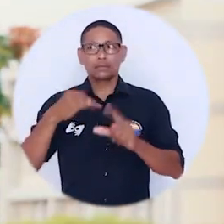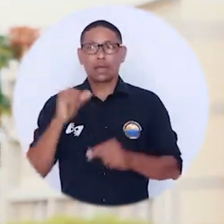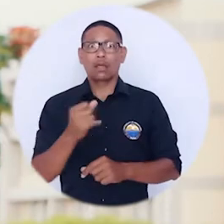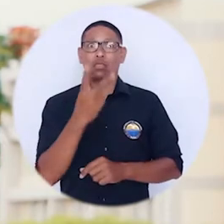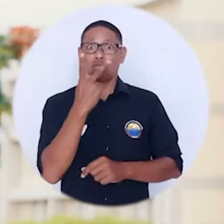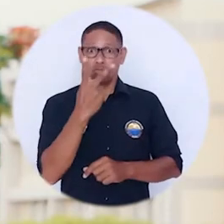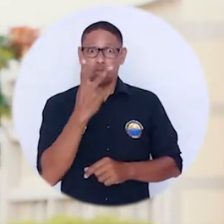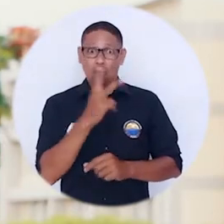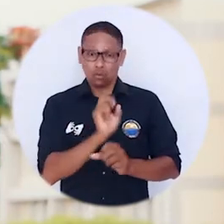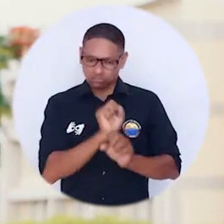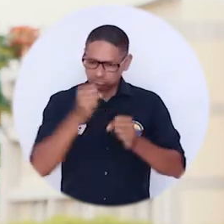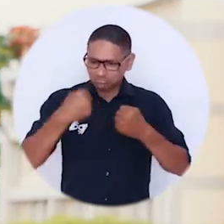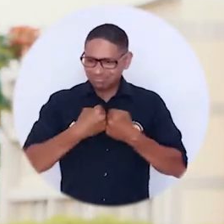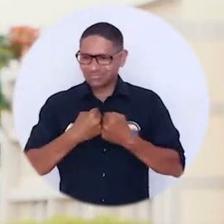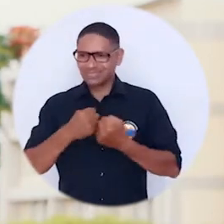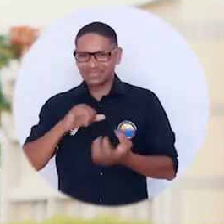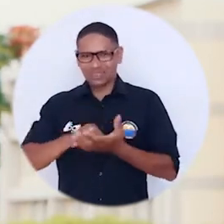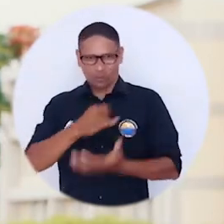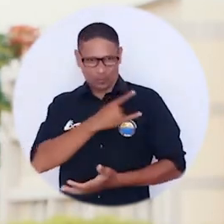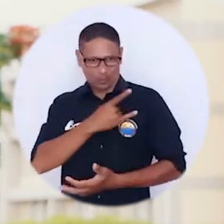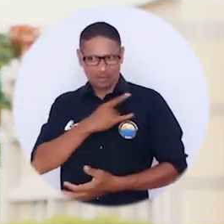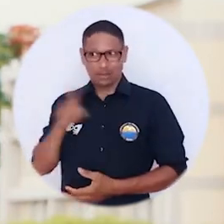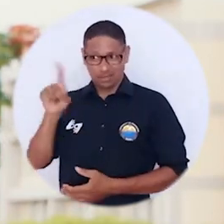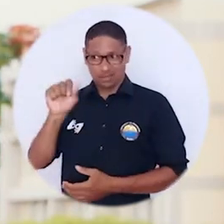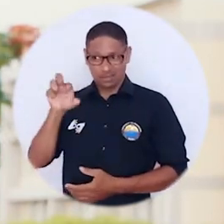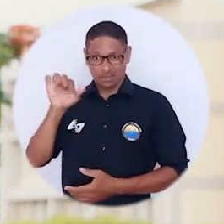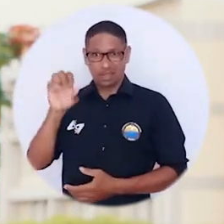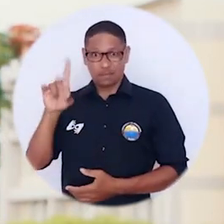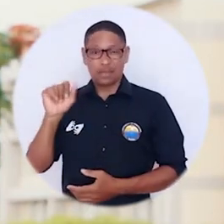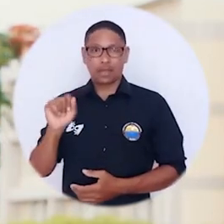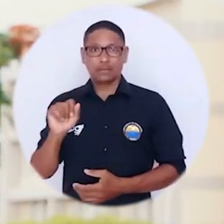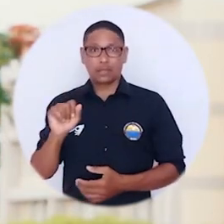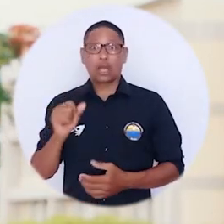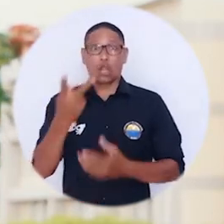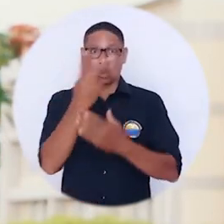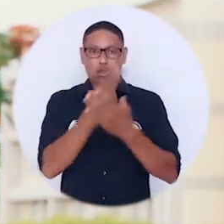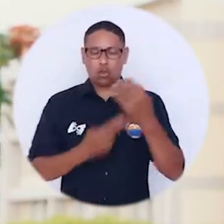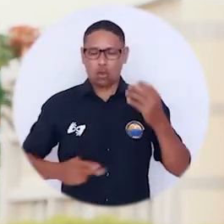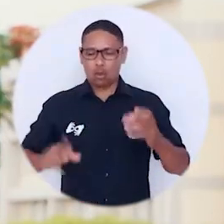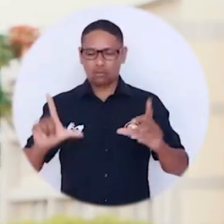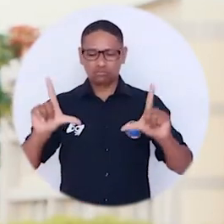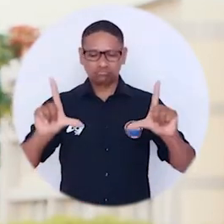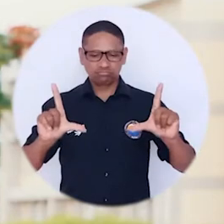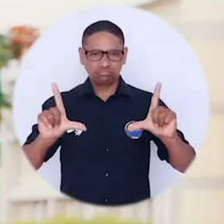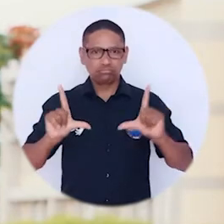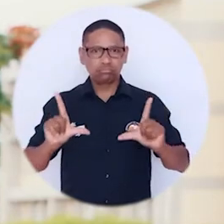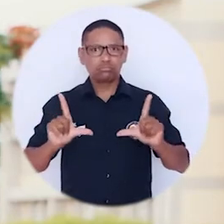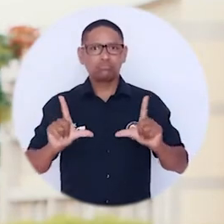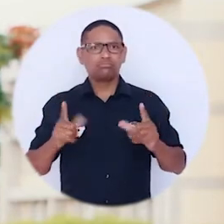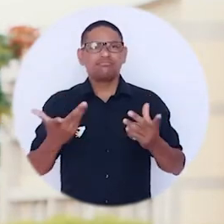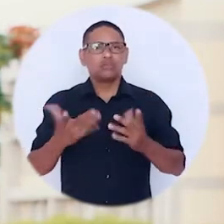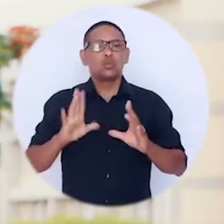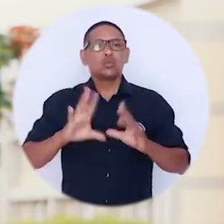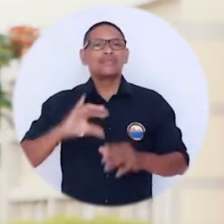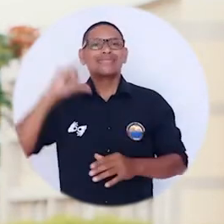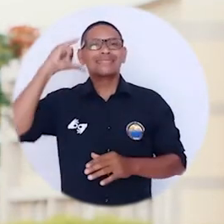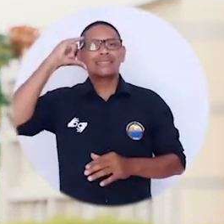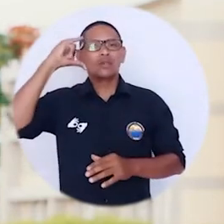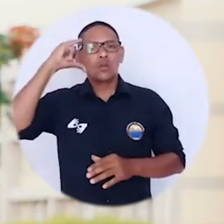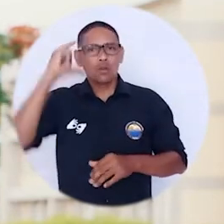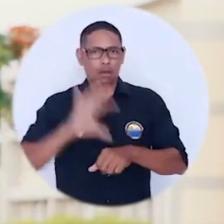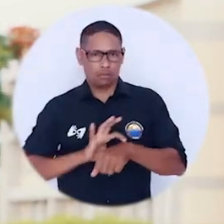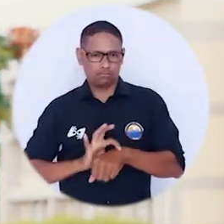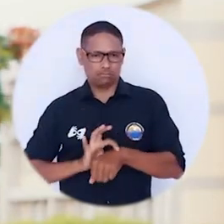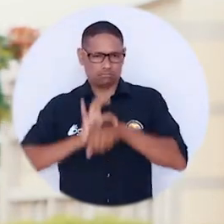Esta la segunda que se firma con la reconocida institución italiana que abre una opción para doble título de maestría en el área de